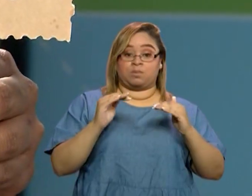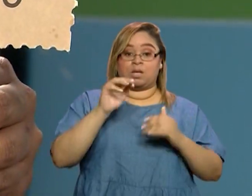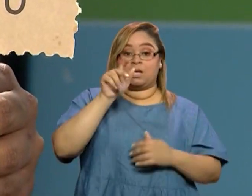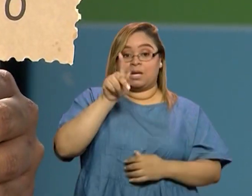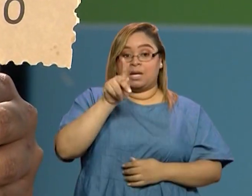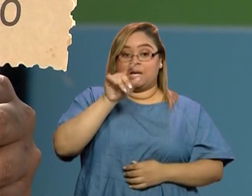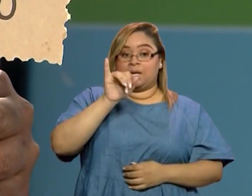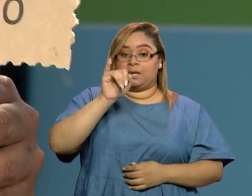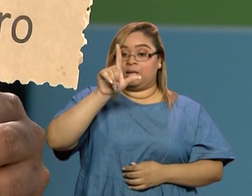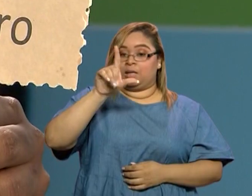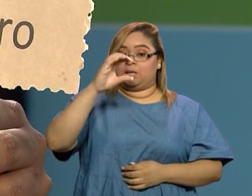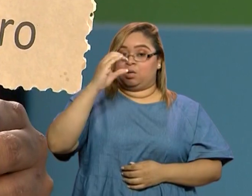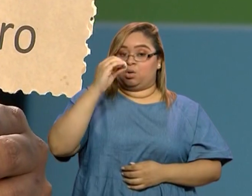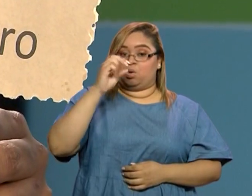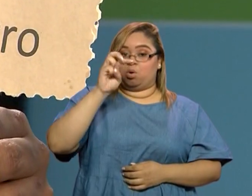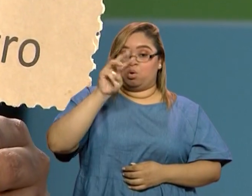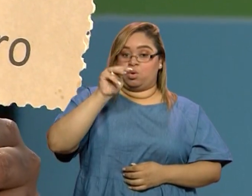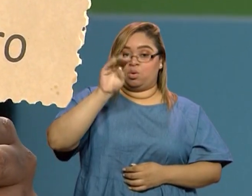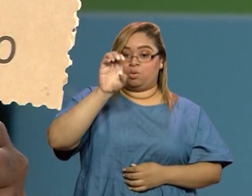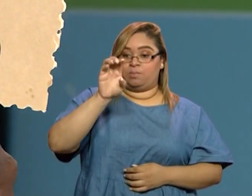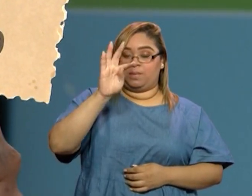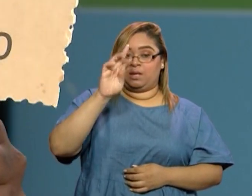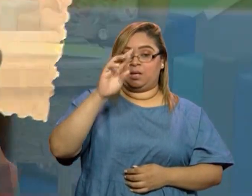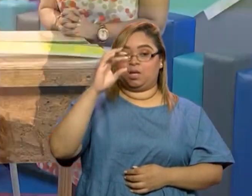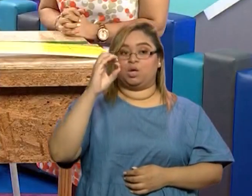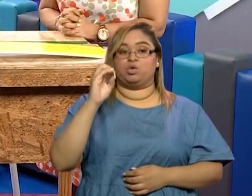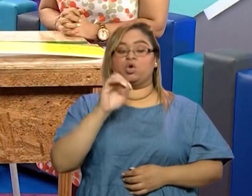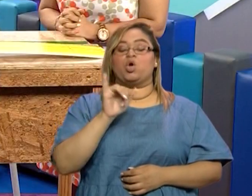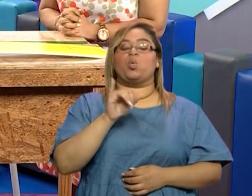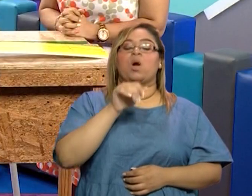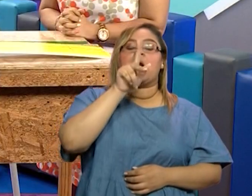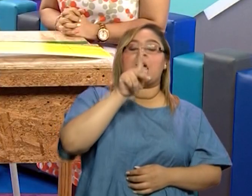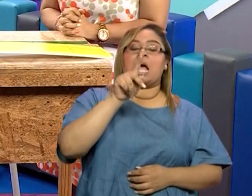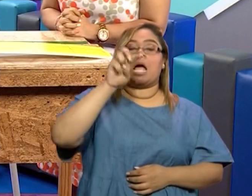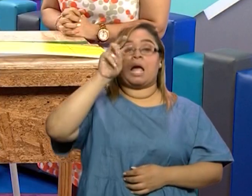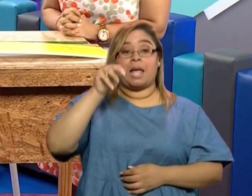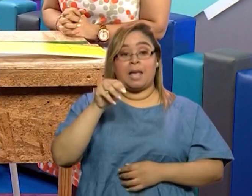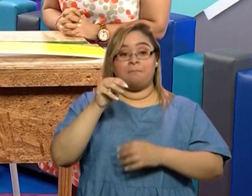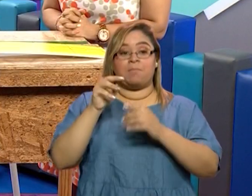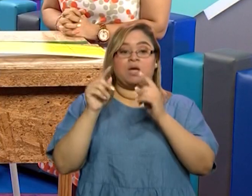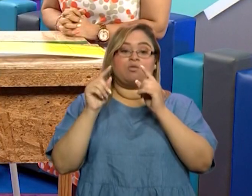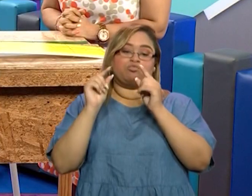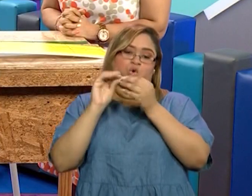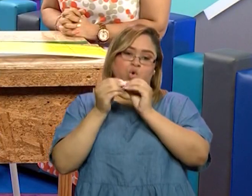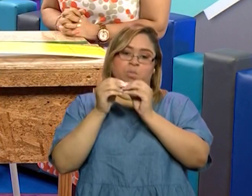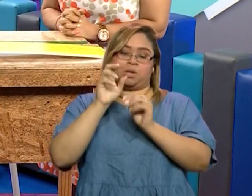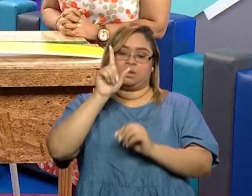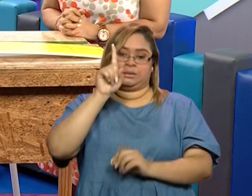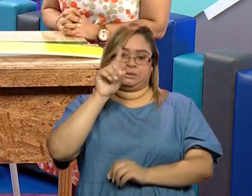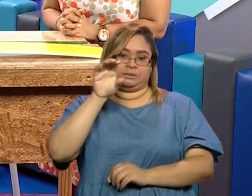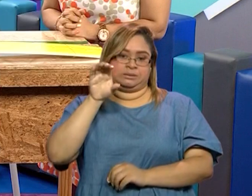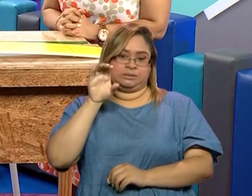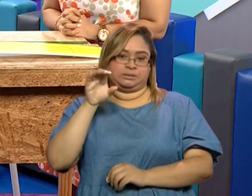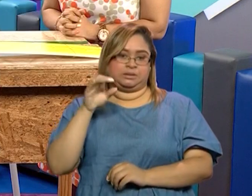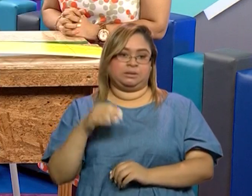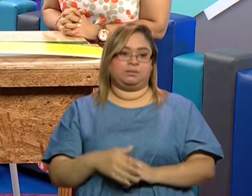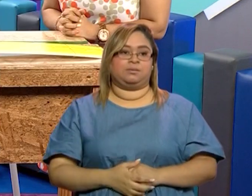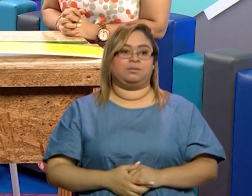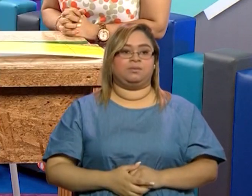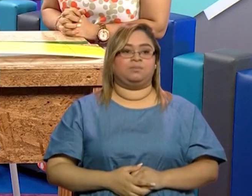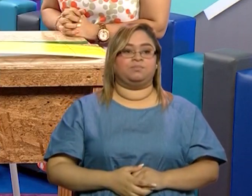M. Estas siglas son importantes, que las tengan claras, padres de familia, porque a medida que vamos